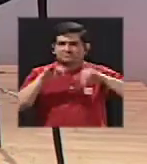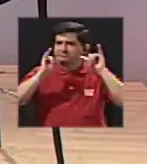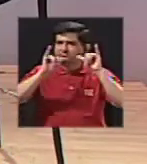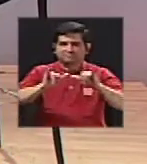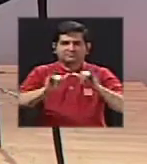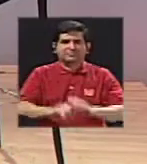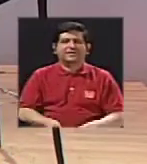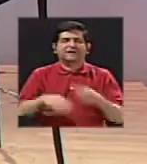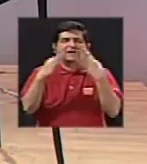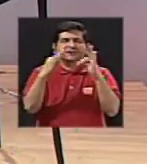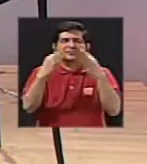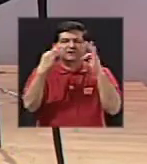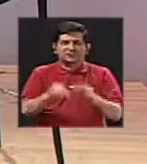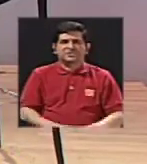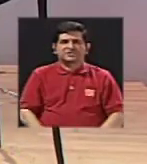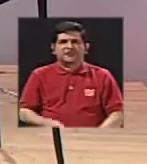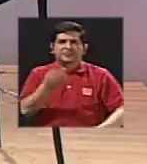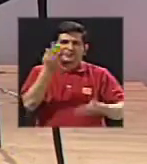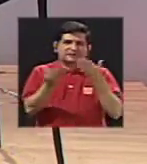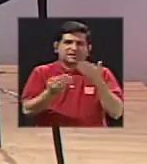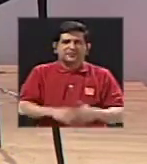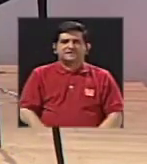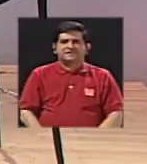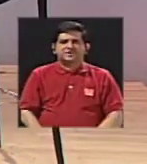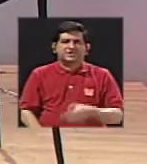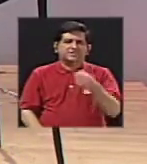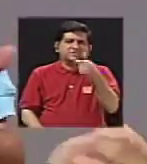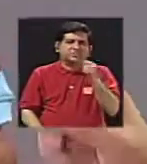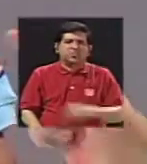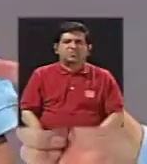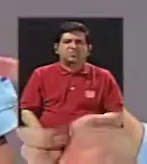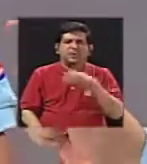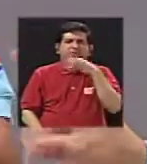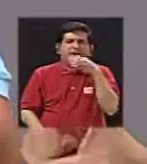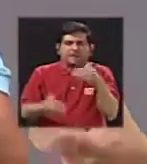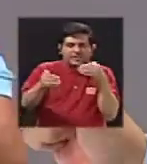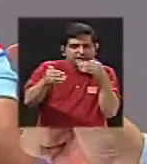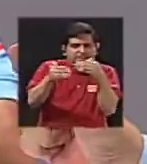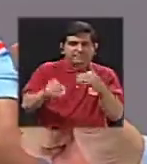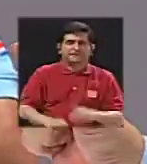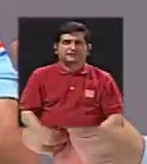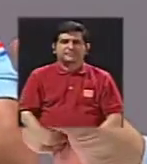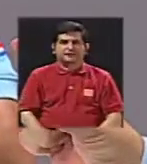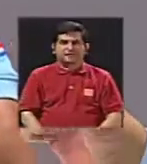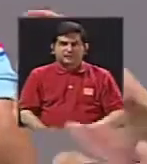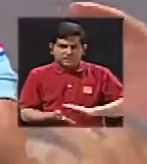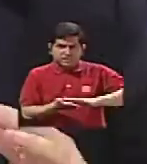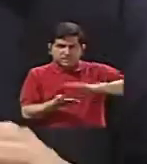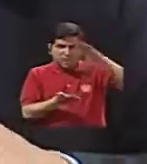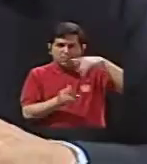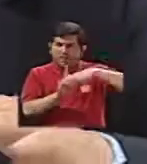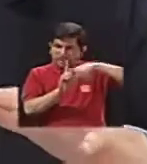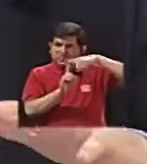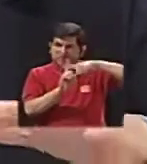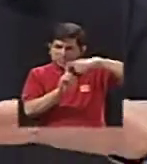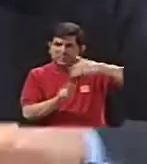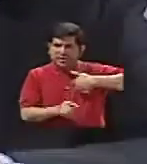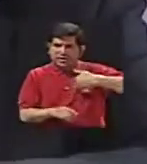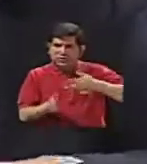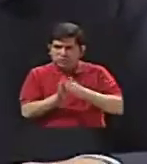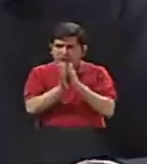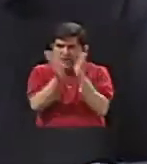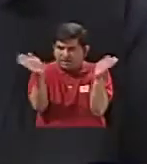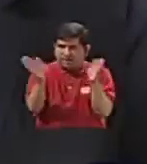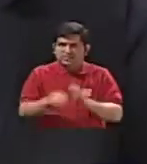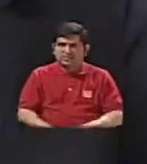Entonces, se trata de tomar en una, pues, que esté un poco caliente. ¿Ha habido también aumentos en la temperatura general